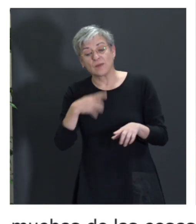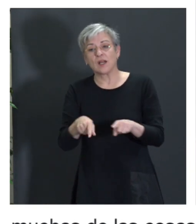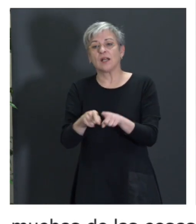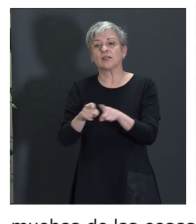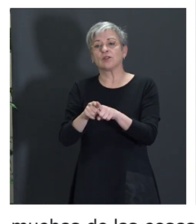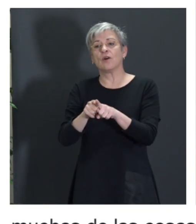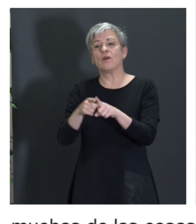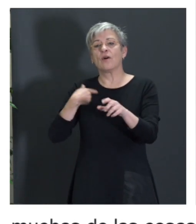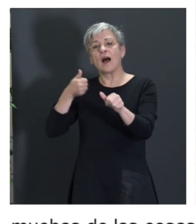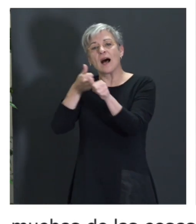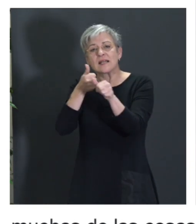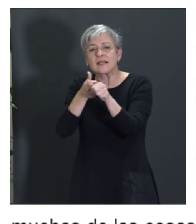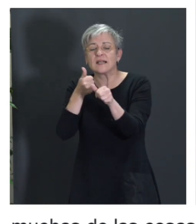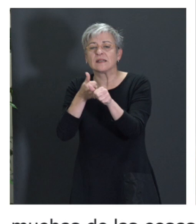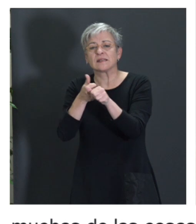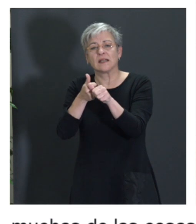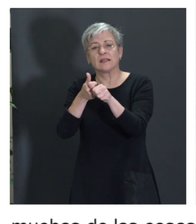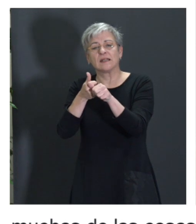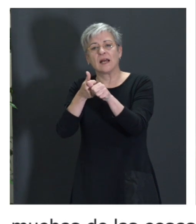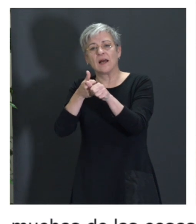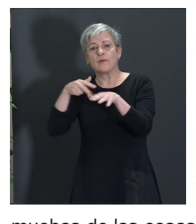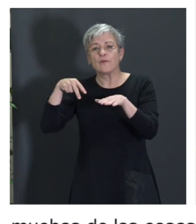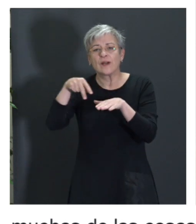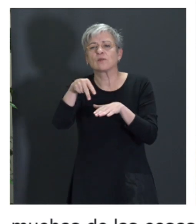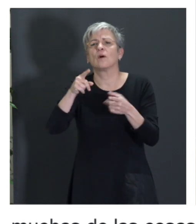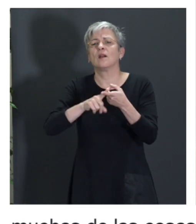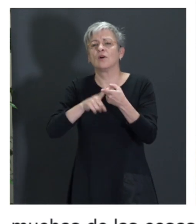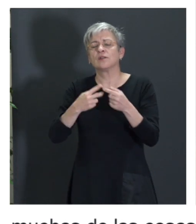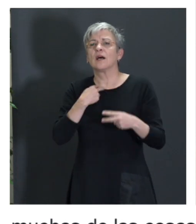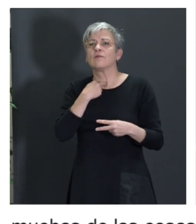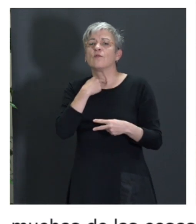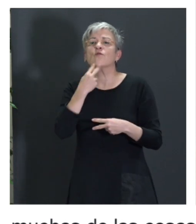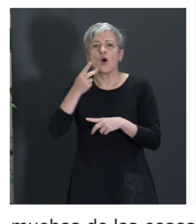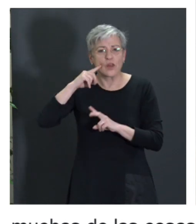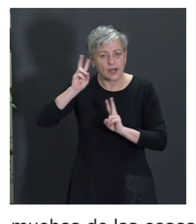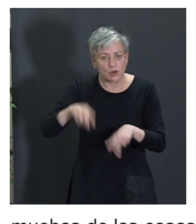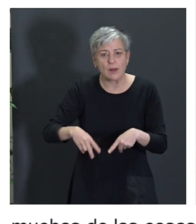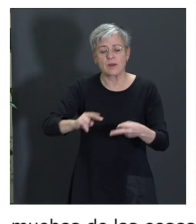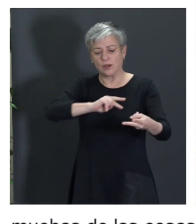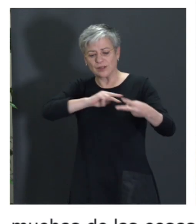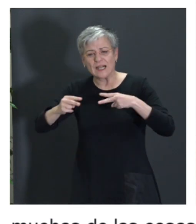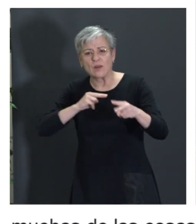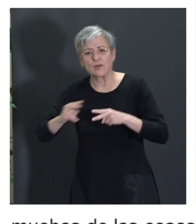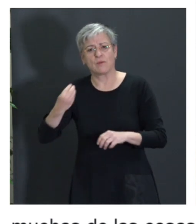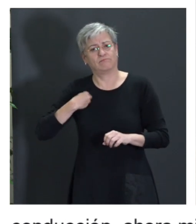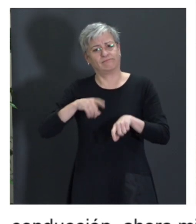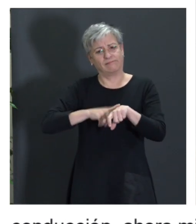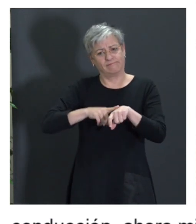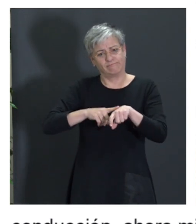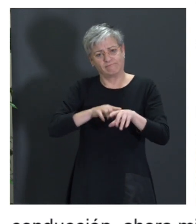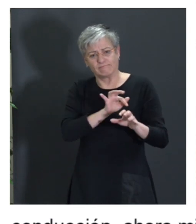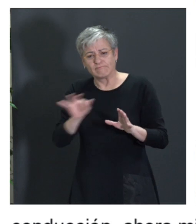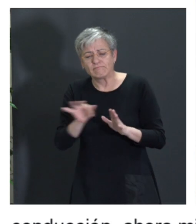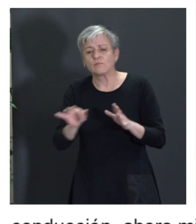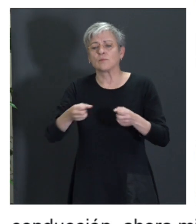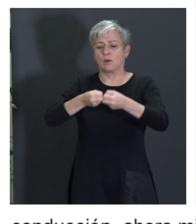virtuales, con el reconocimiento de voz, la traducción simultánea, la posibilidad de